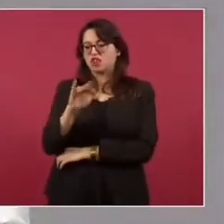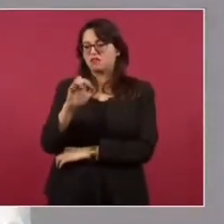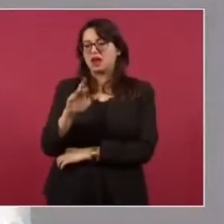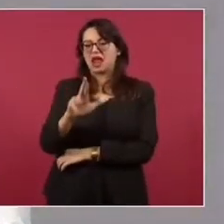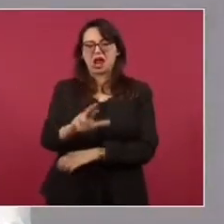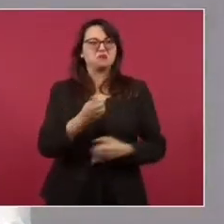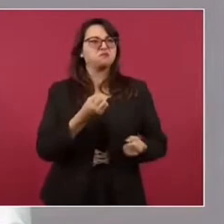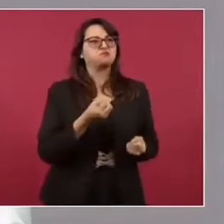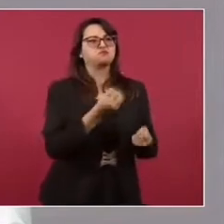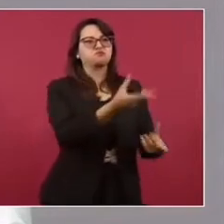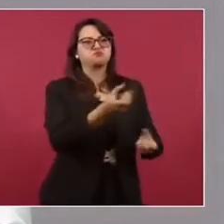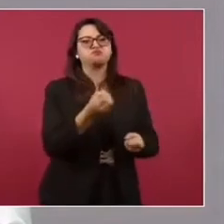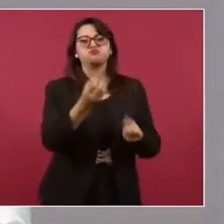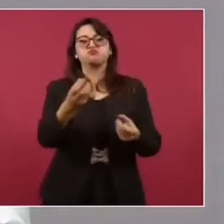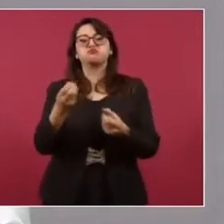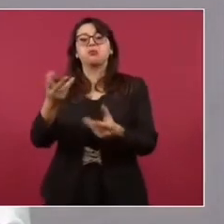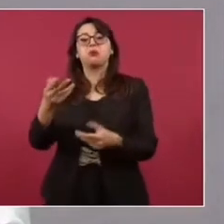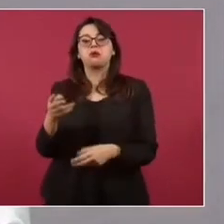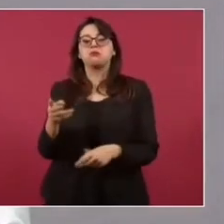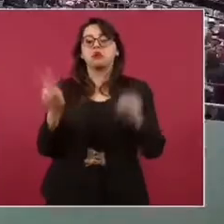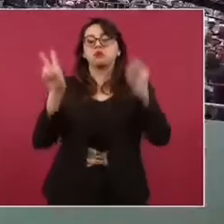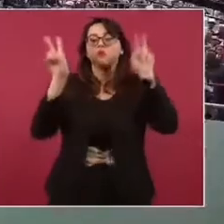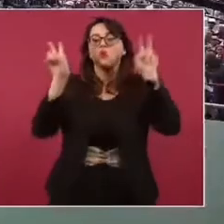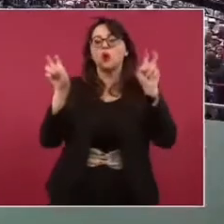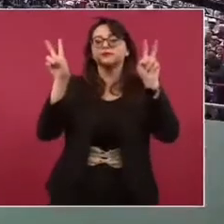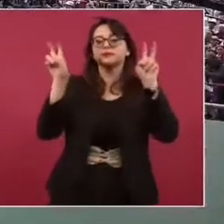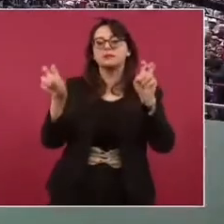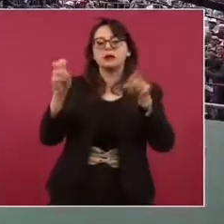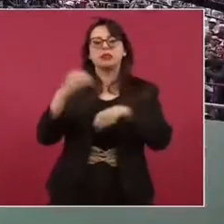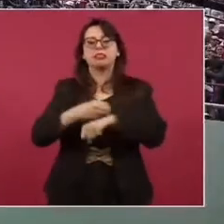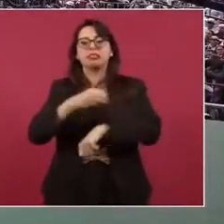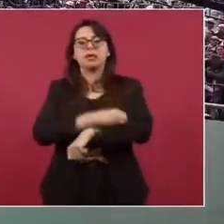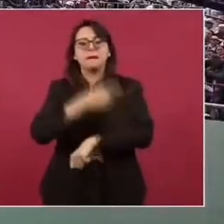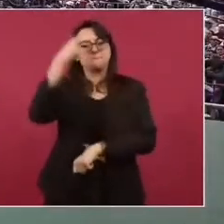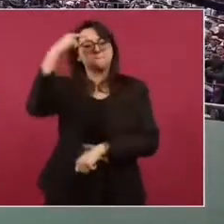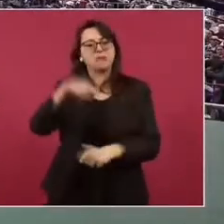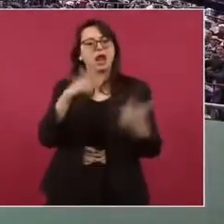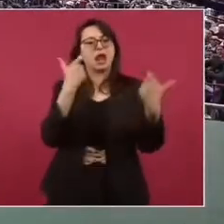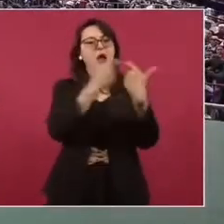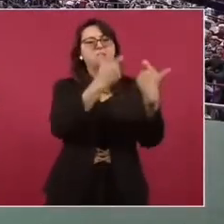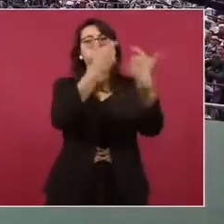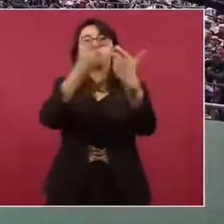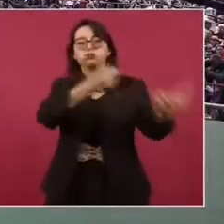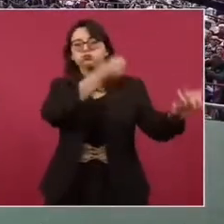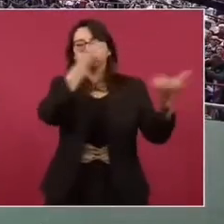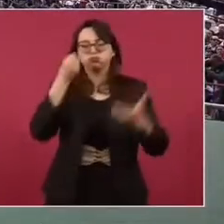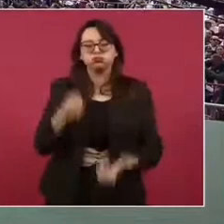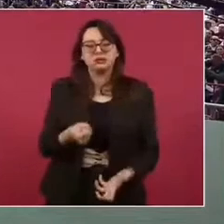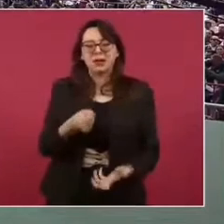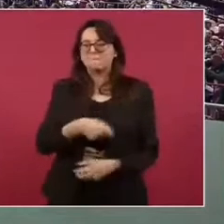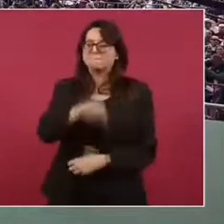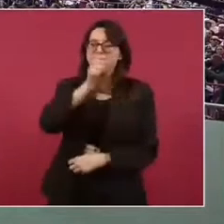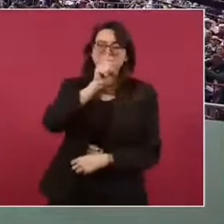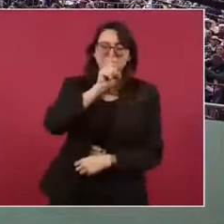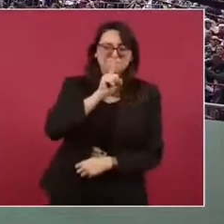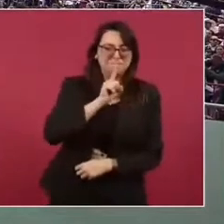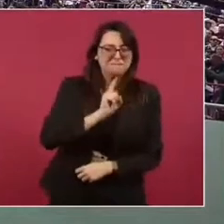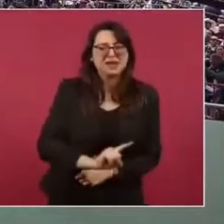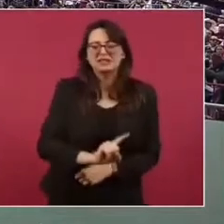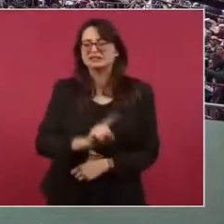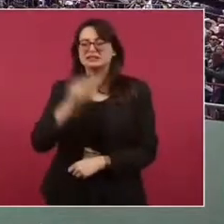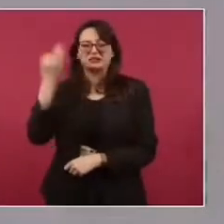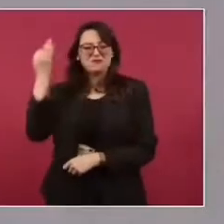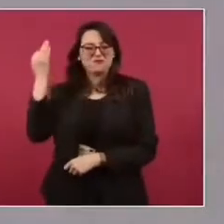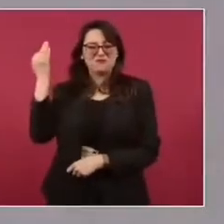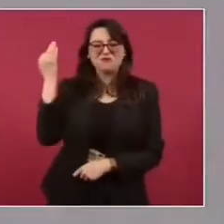argumento de atraer inversiones para sacarnos de la pobreza. Nada más falso que eso. Lo anterior